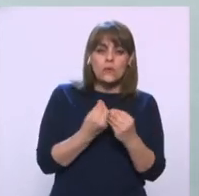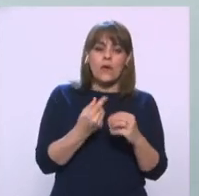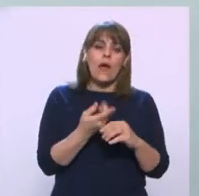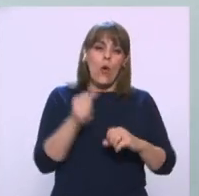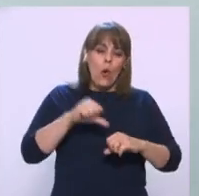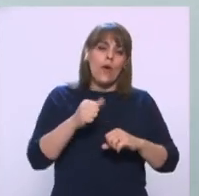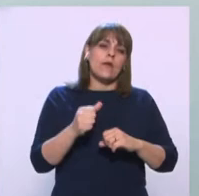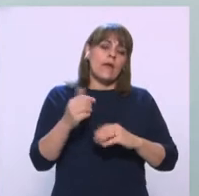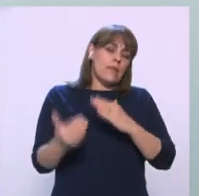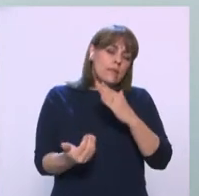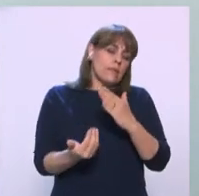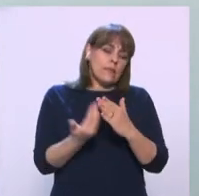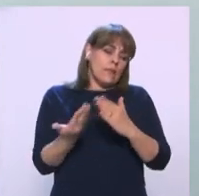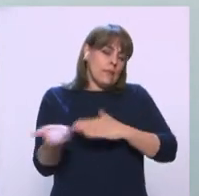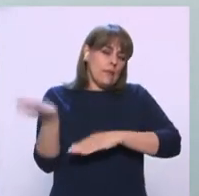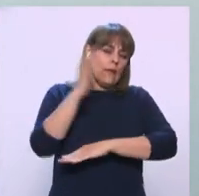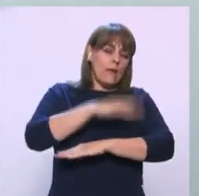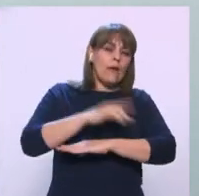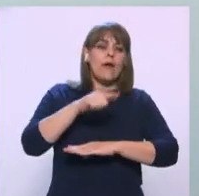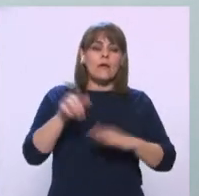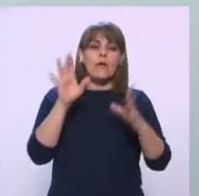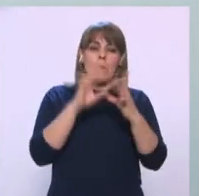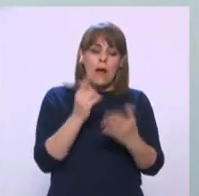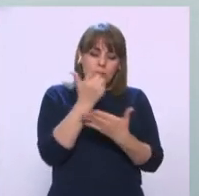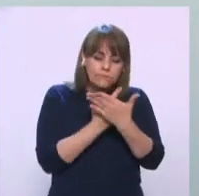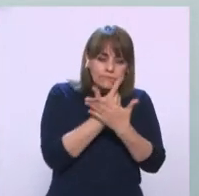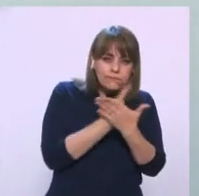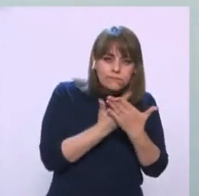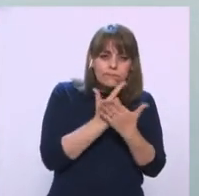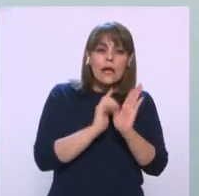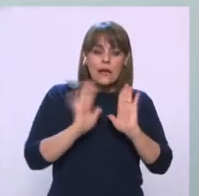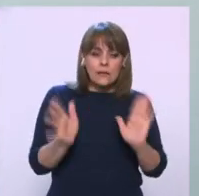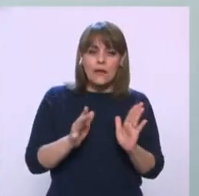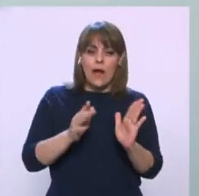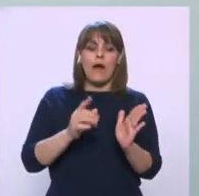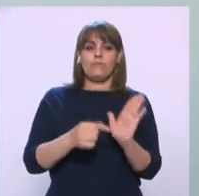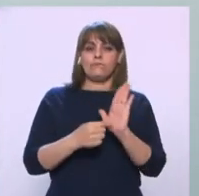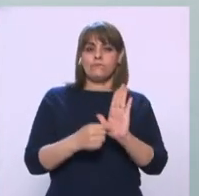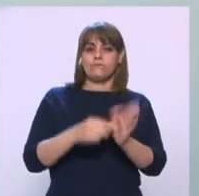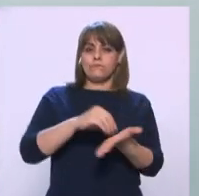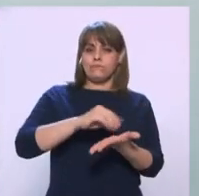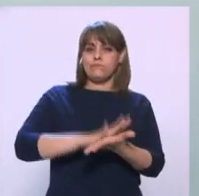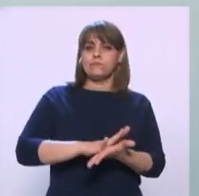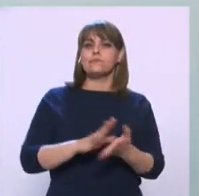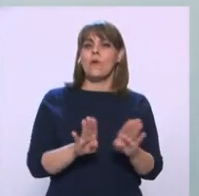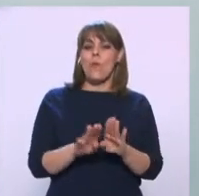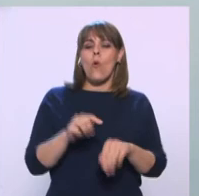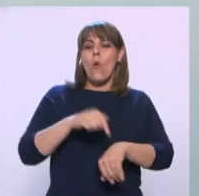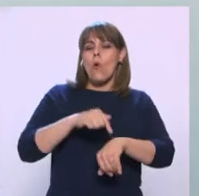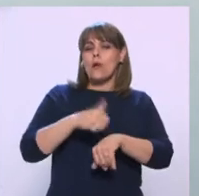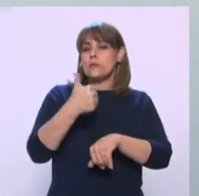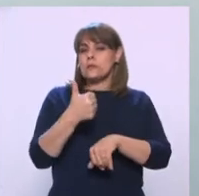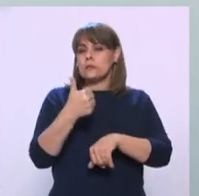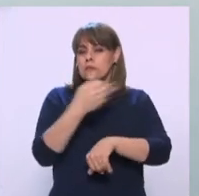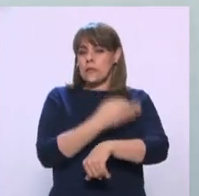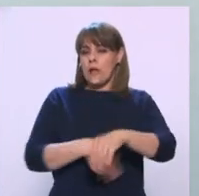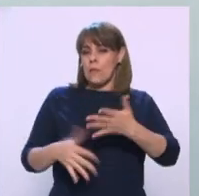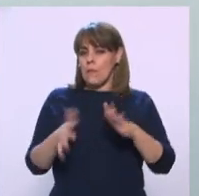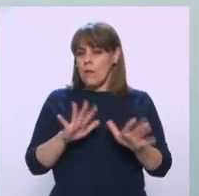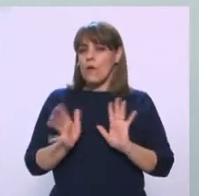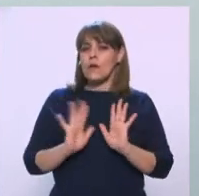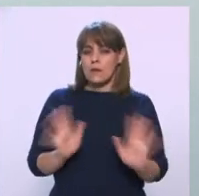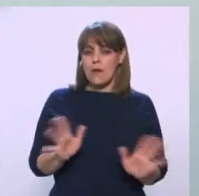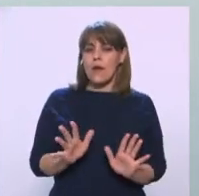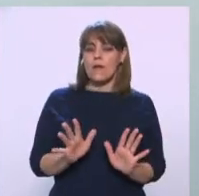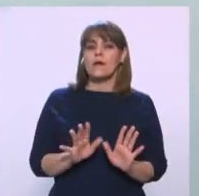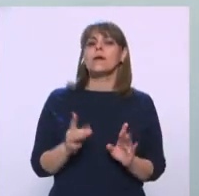día Pues se dio este análisis cómputo Y la declaratoria que ocurrió hoy Más o menos a las seis de la tarde Y bueno, este